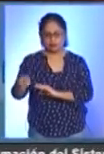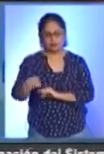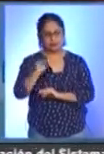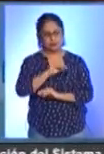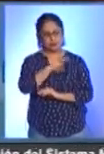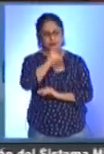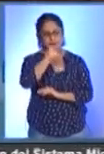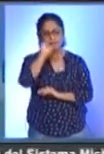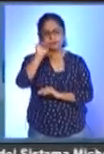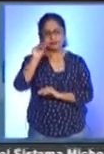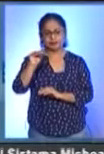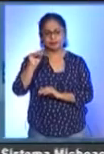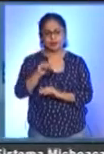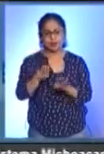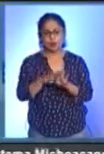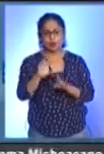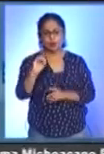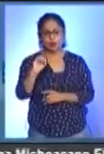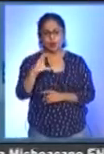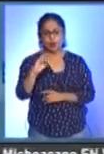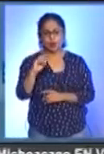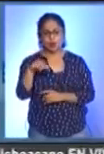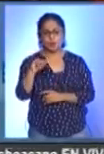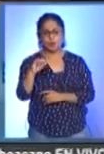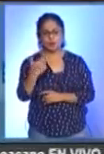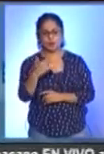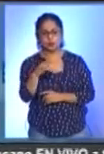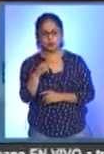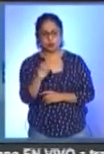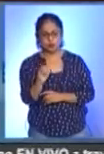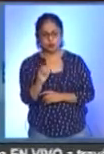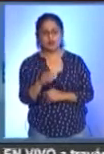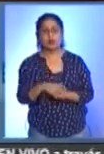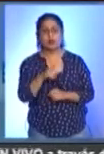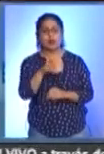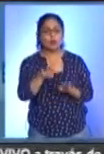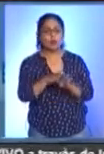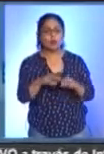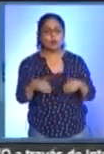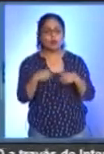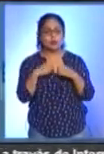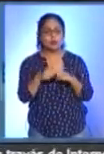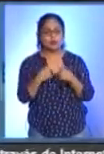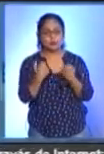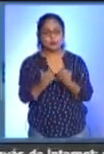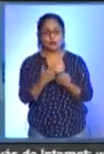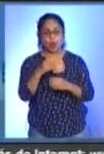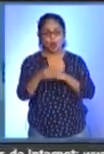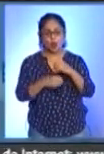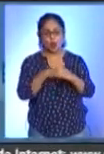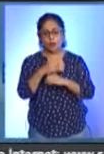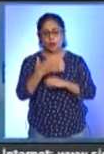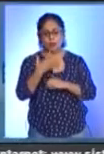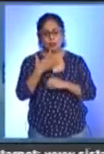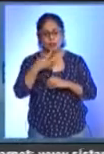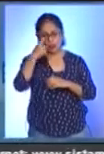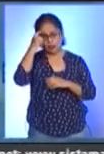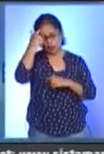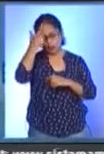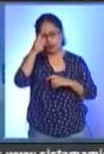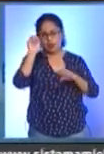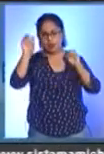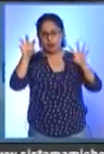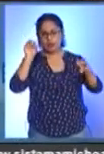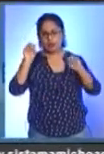purépecha de Okumichu y destaca el análisis de la vida social de un tipo de obras que se mueven entre la creatividad de las